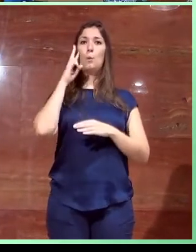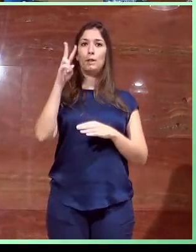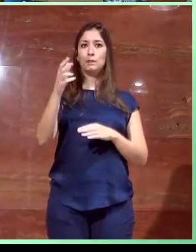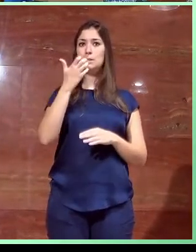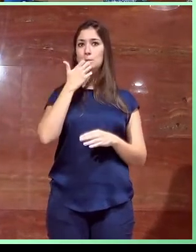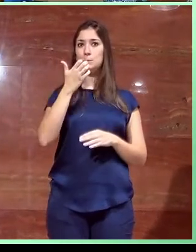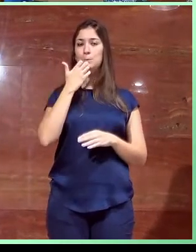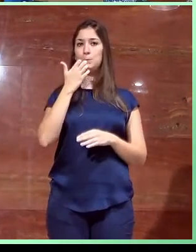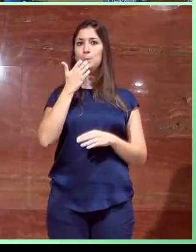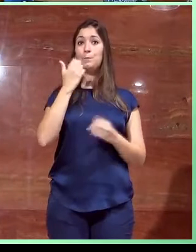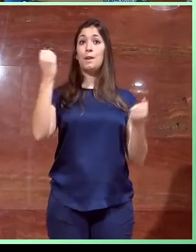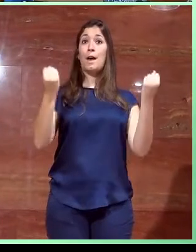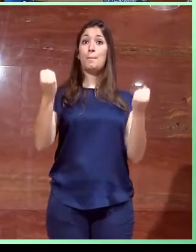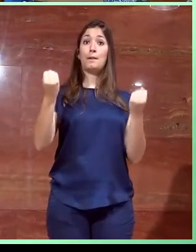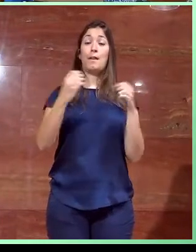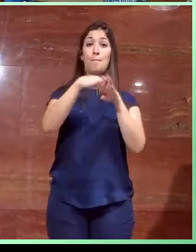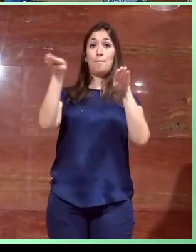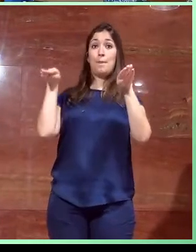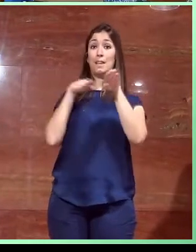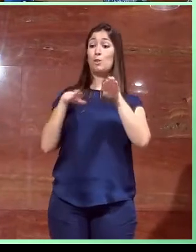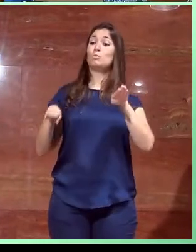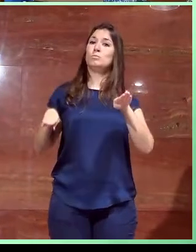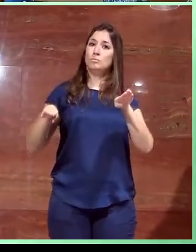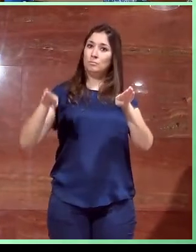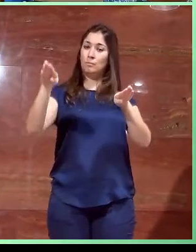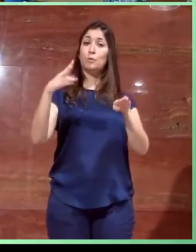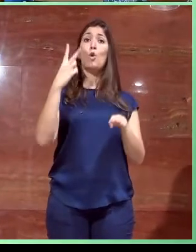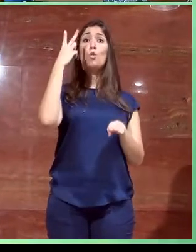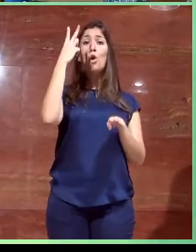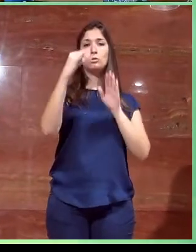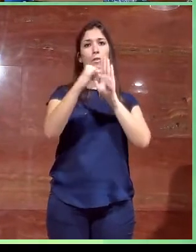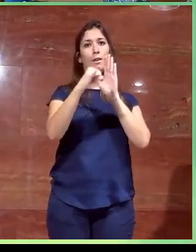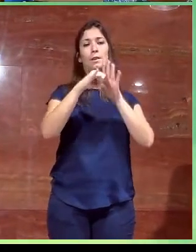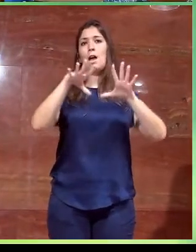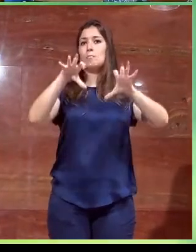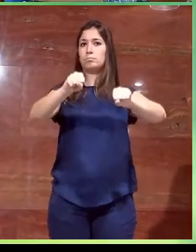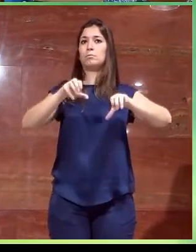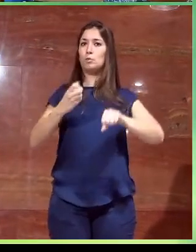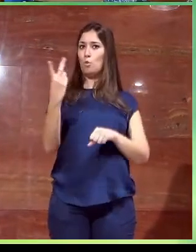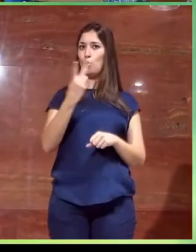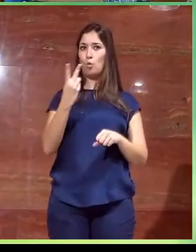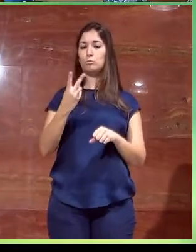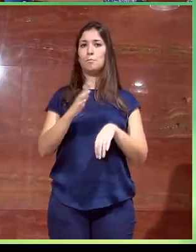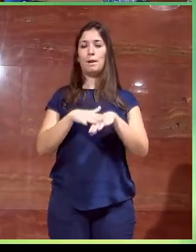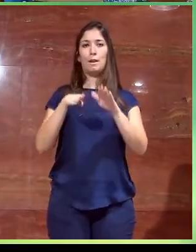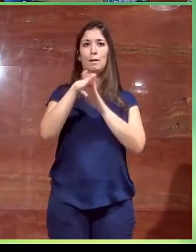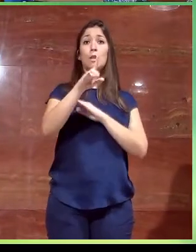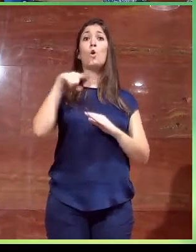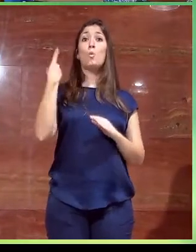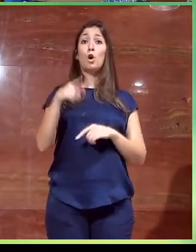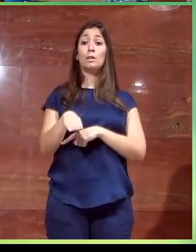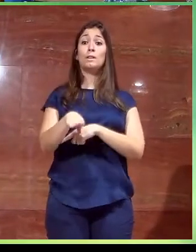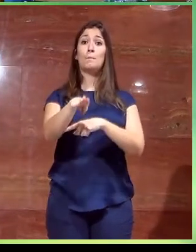zona de aparcamiento, ¿no?, además reservando dos plazas lo más próxima posible a este acceso y a través de una rampa con tres tramos,